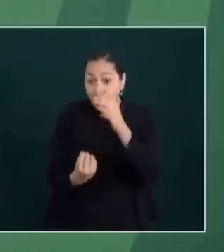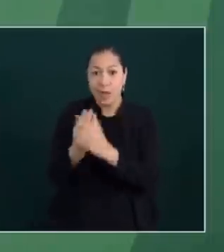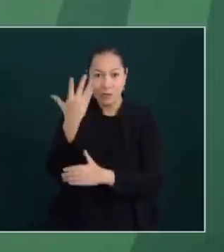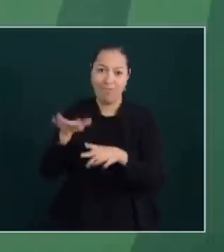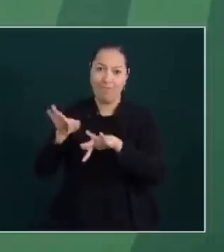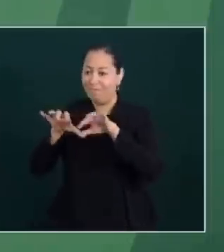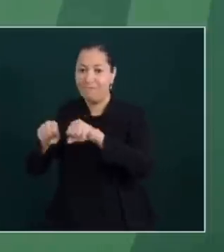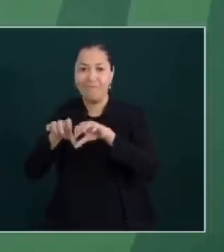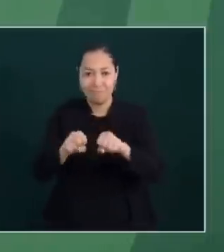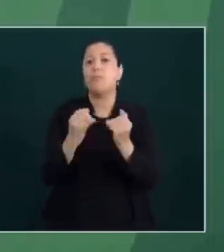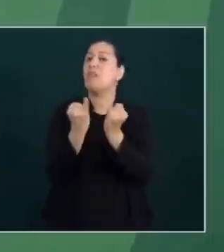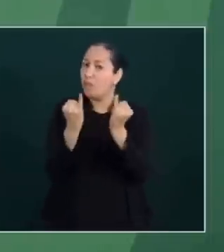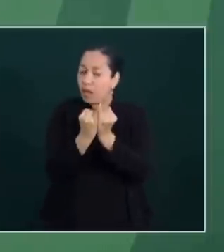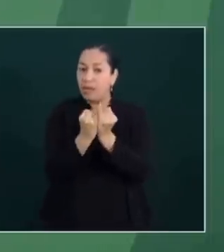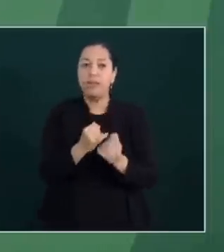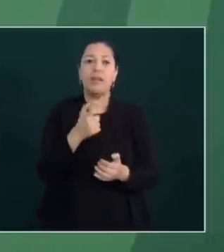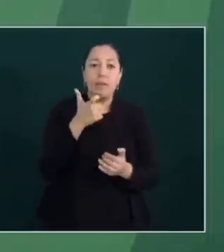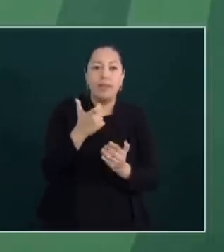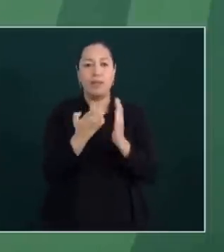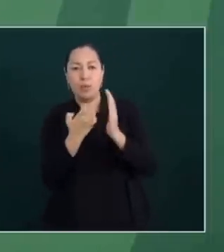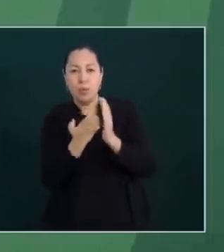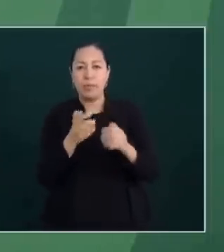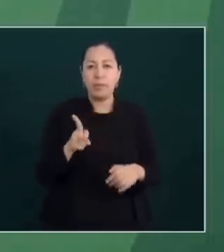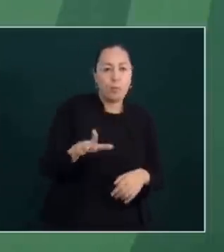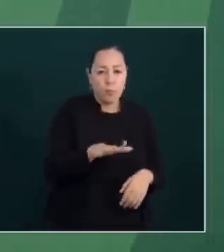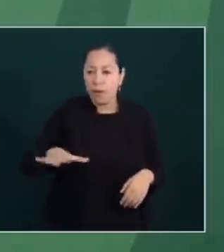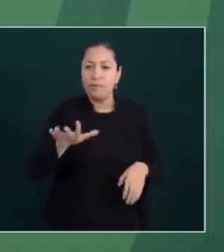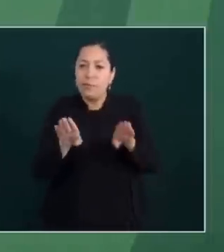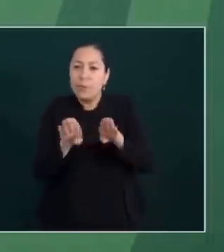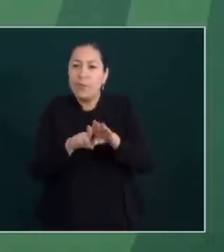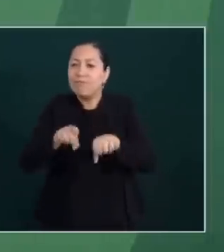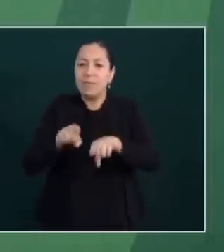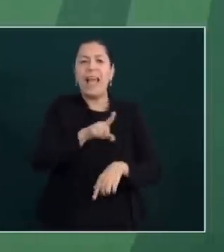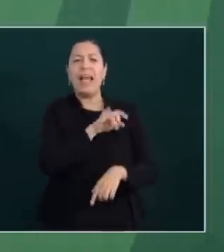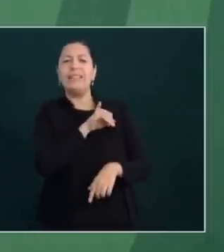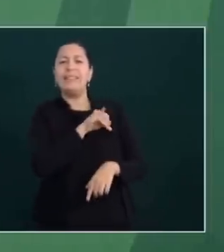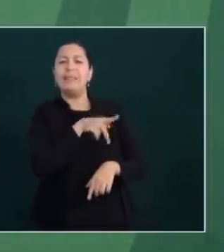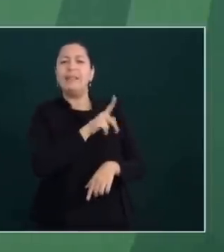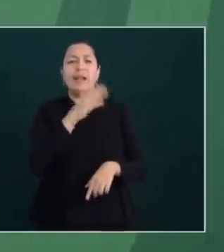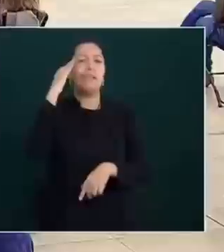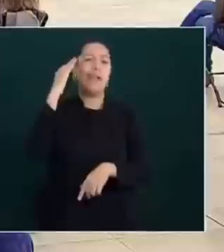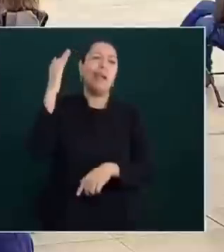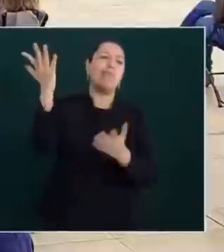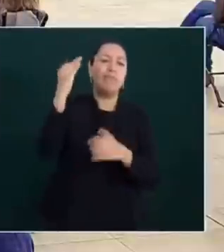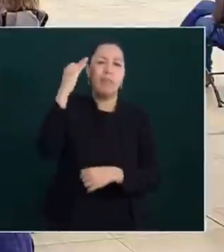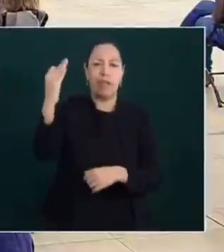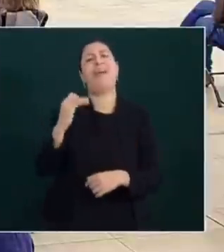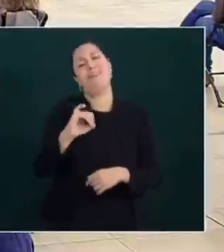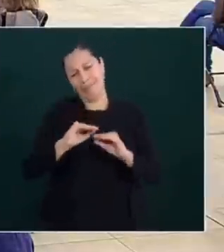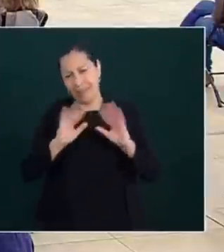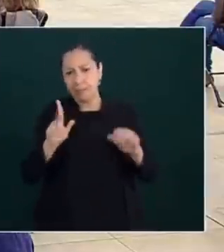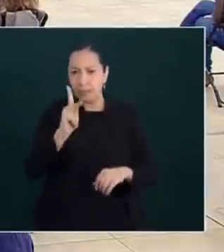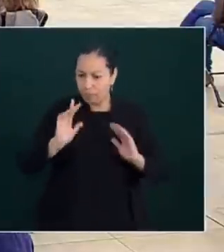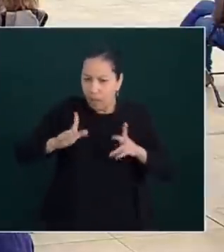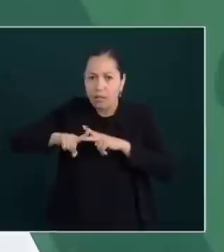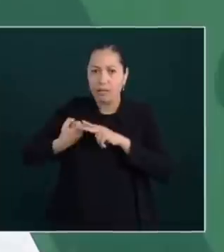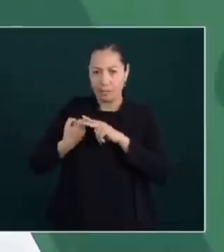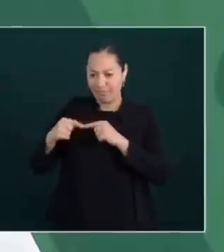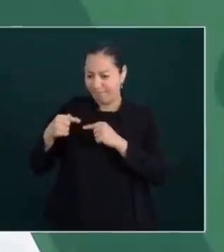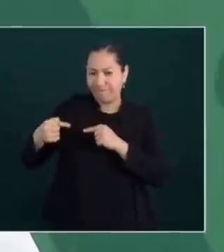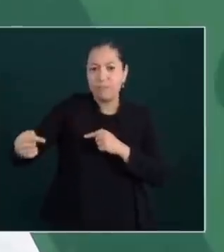y mejorar la situación económica, social del pueblo. Decían, sí, sí, sí, sí, sí, sí. Pero eso lleva mucho tiempo. Sí, claro, lleva tiempo, pero hay que empezarlo. Y no lo iniciaban.